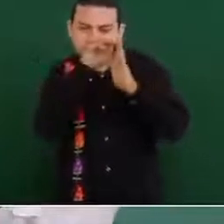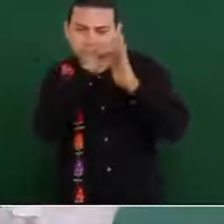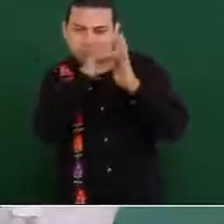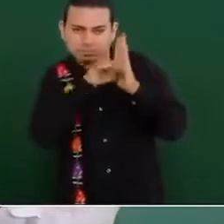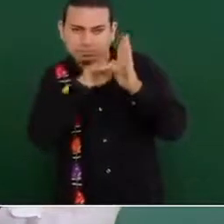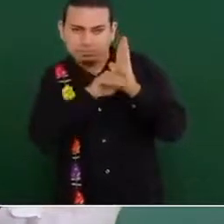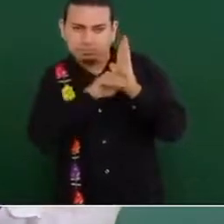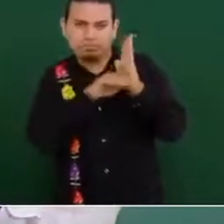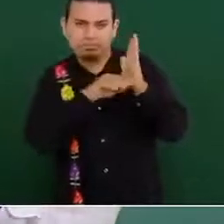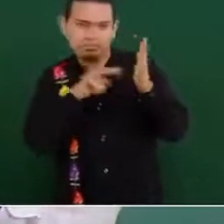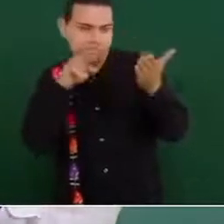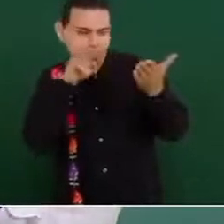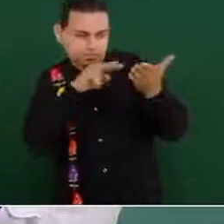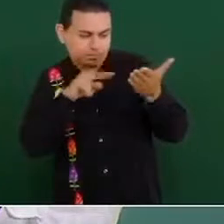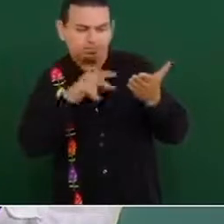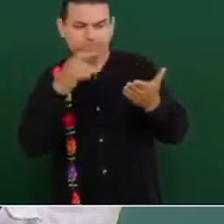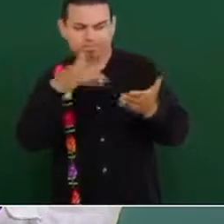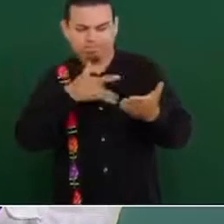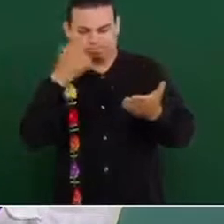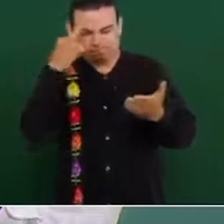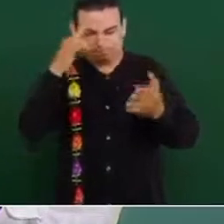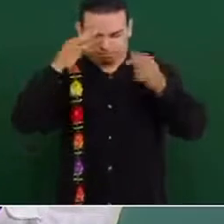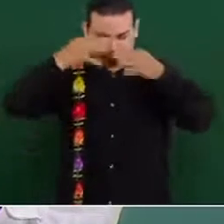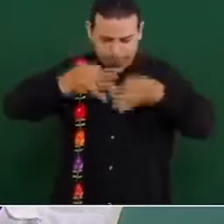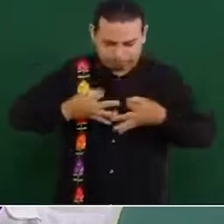va a haber autocrítica,